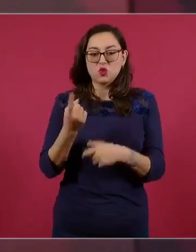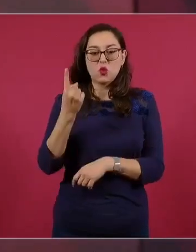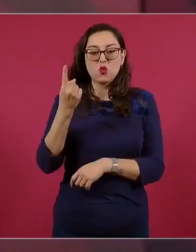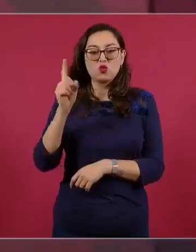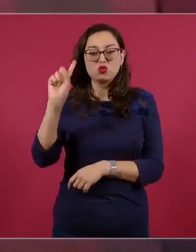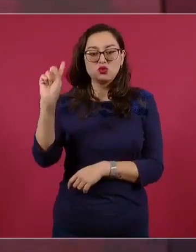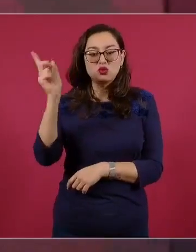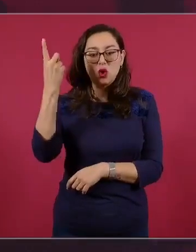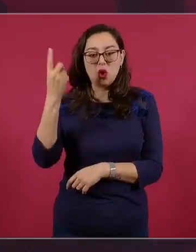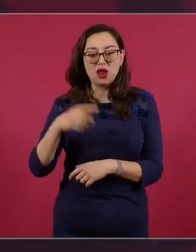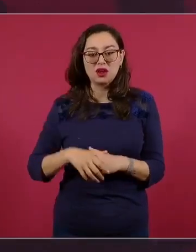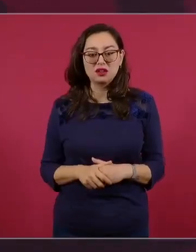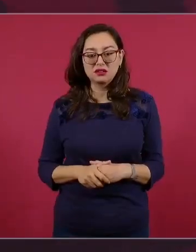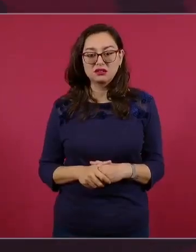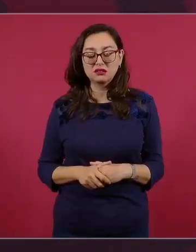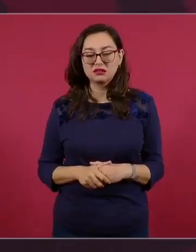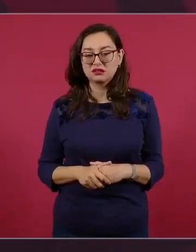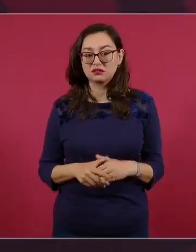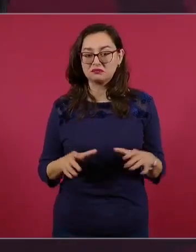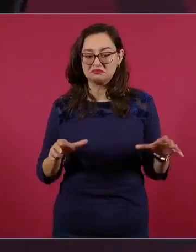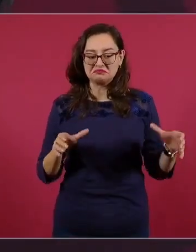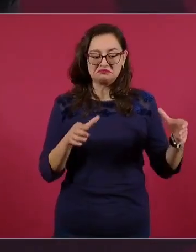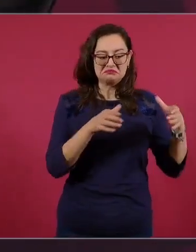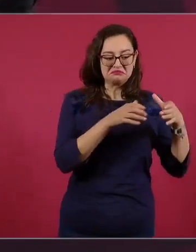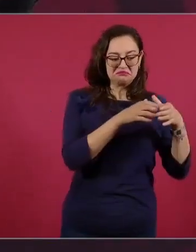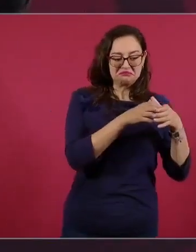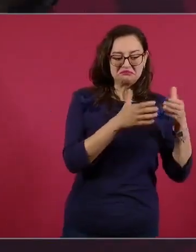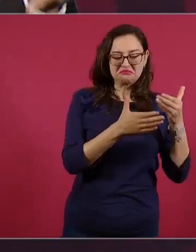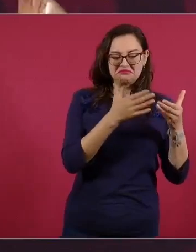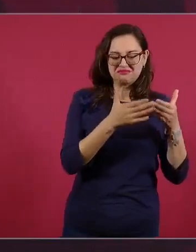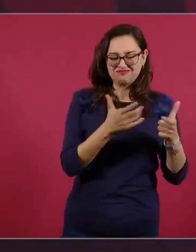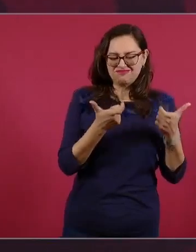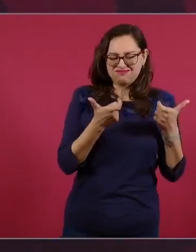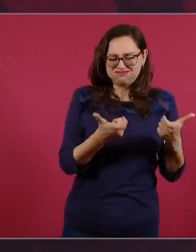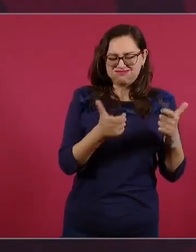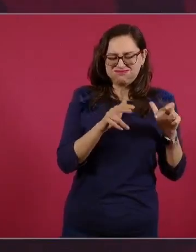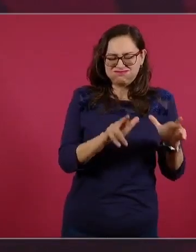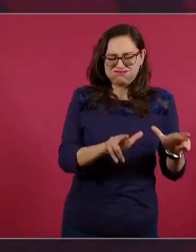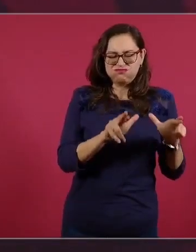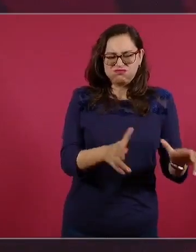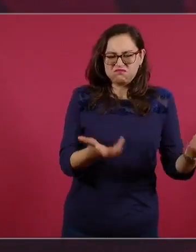una minoría sigue y sigue y sigue acumulando riquezas.